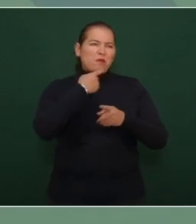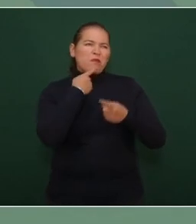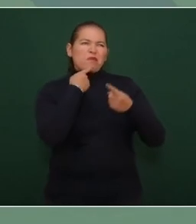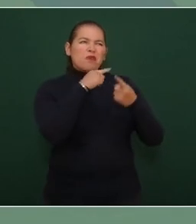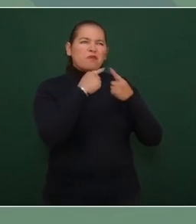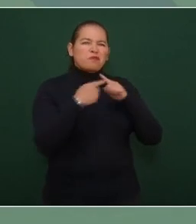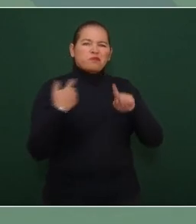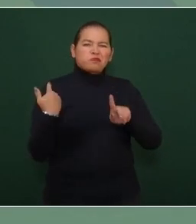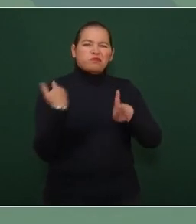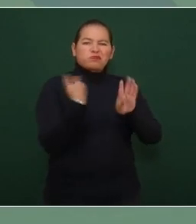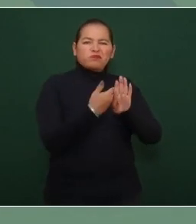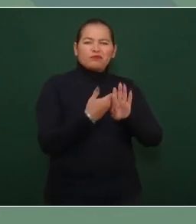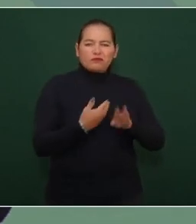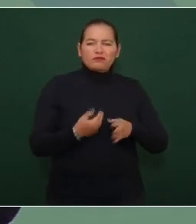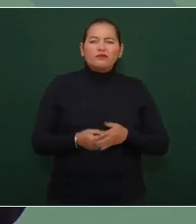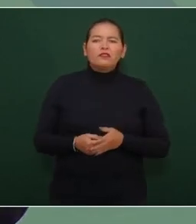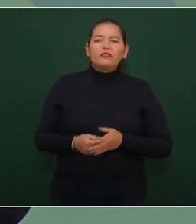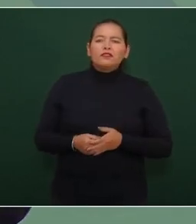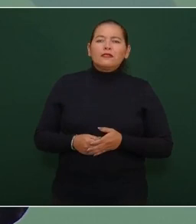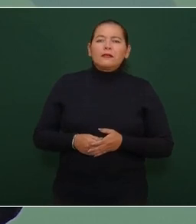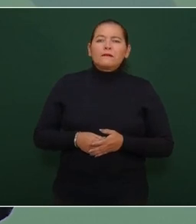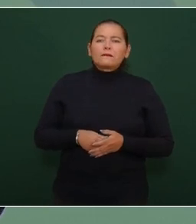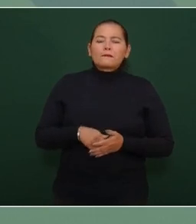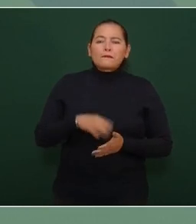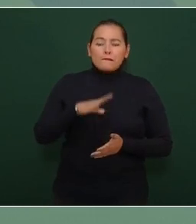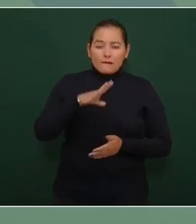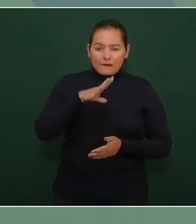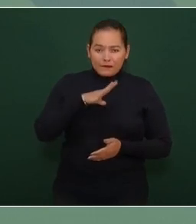hay quienes son